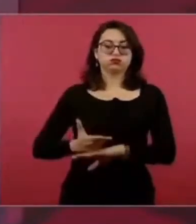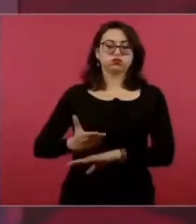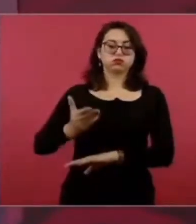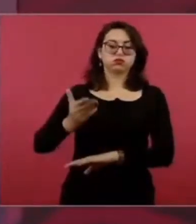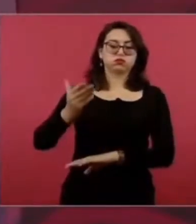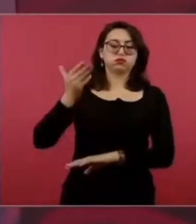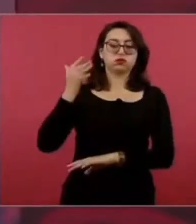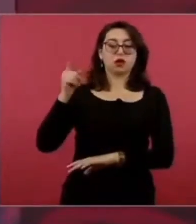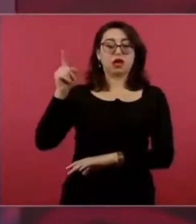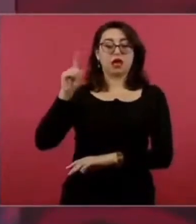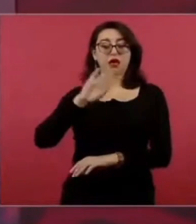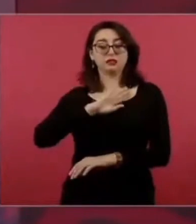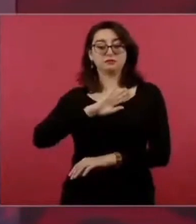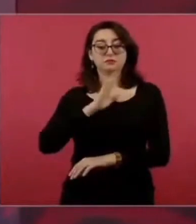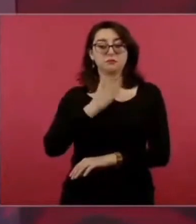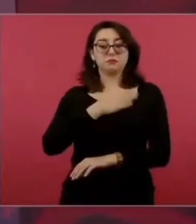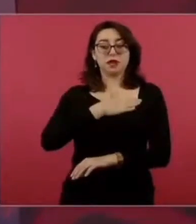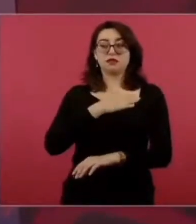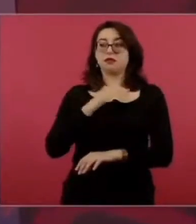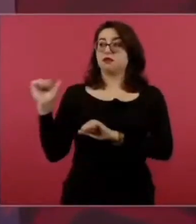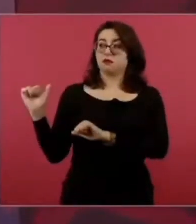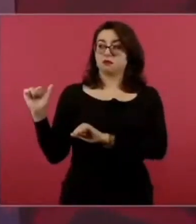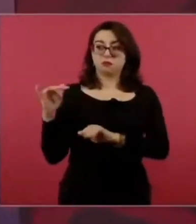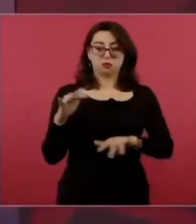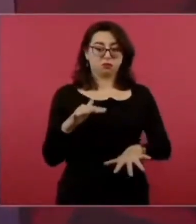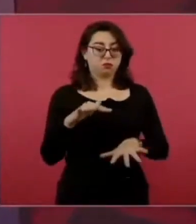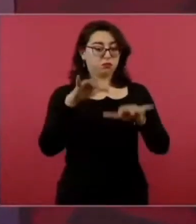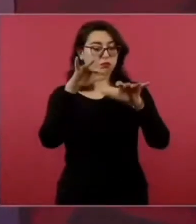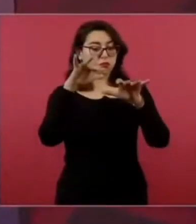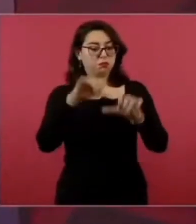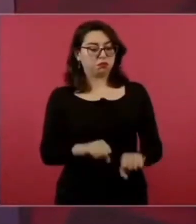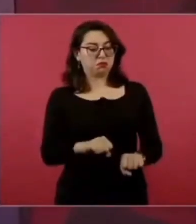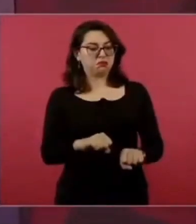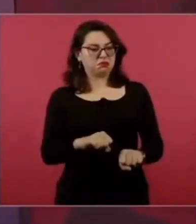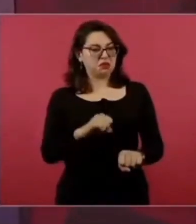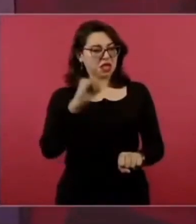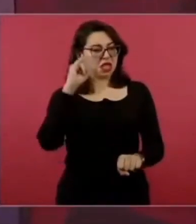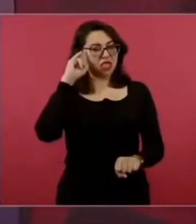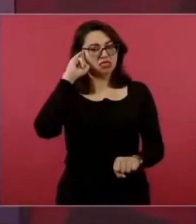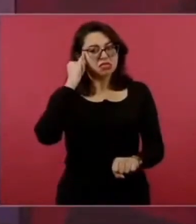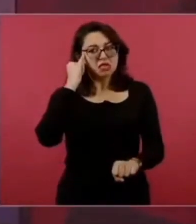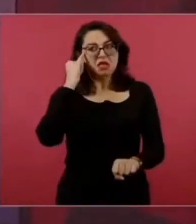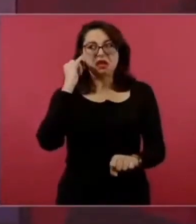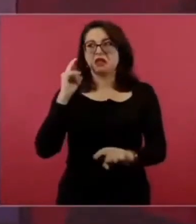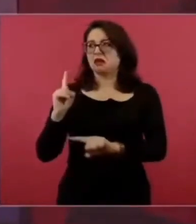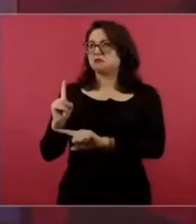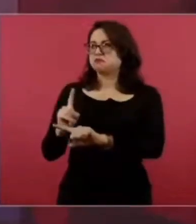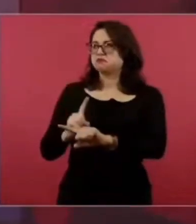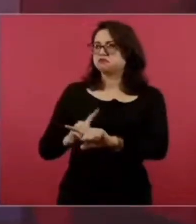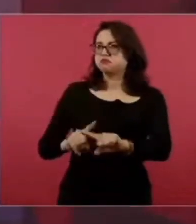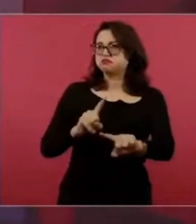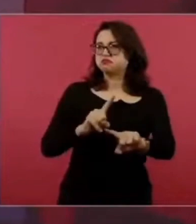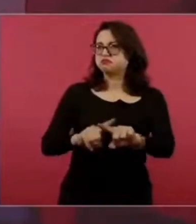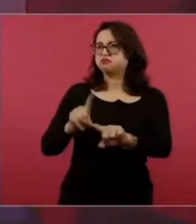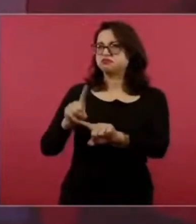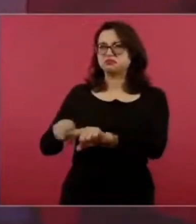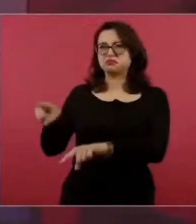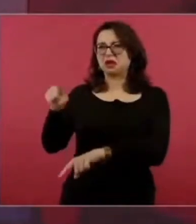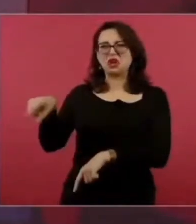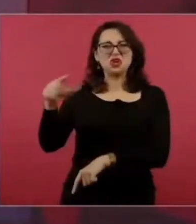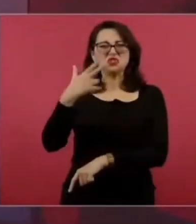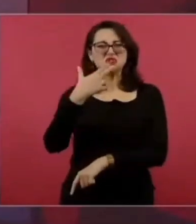consideraron bárbaros y nos hicieron creer que venían a civilizarnos.